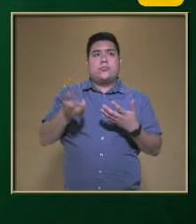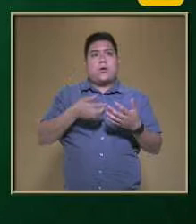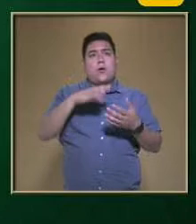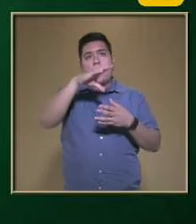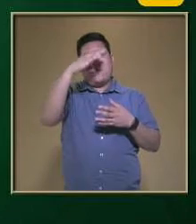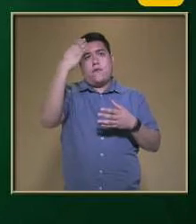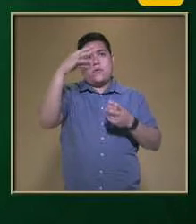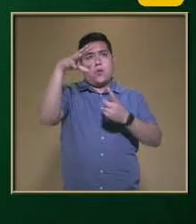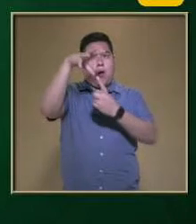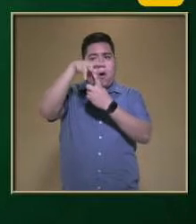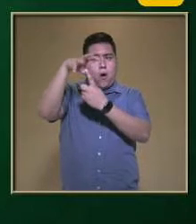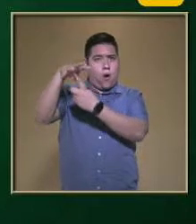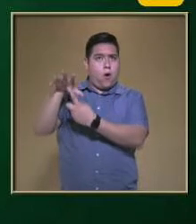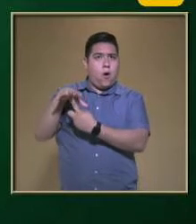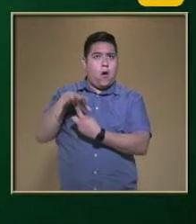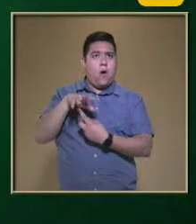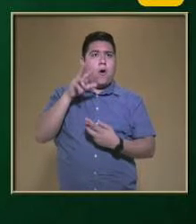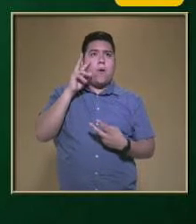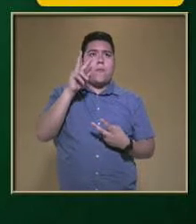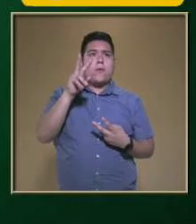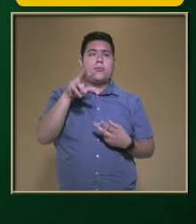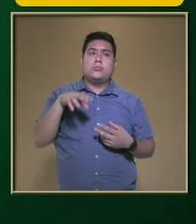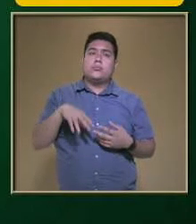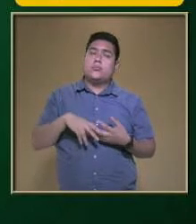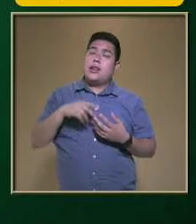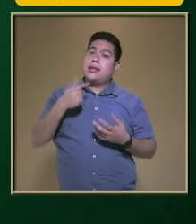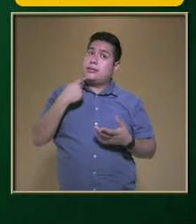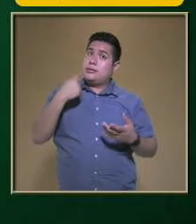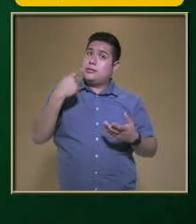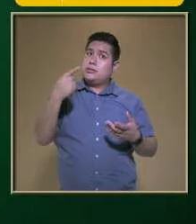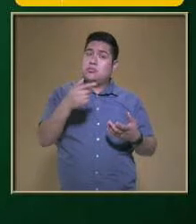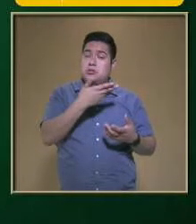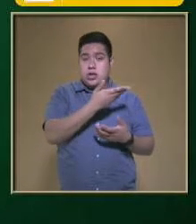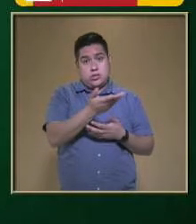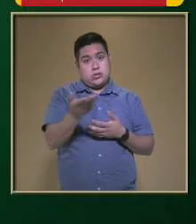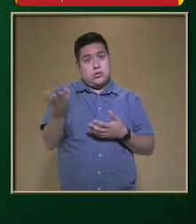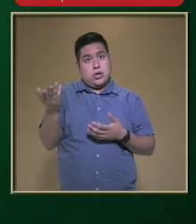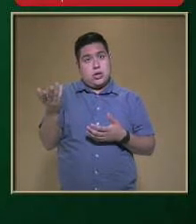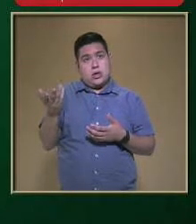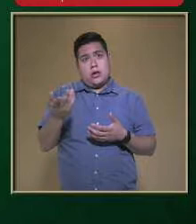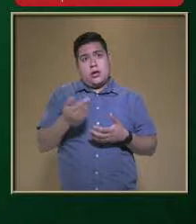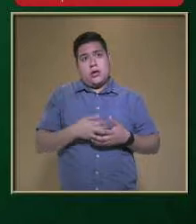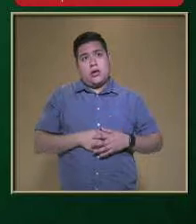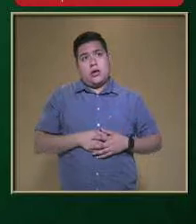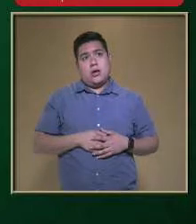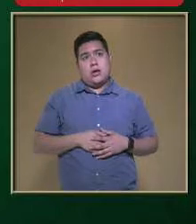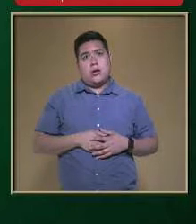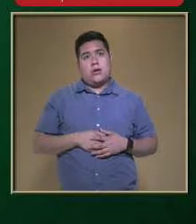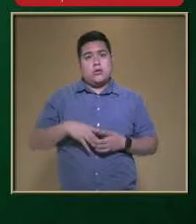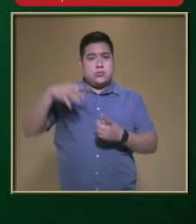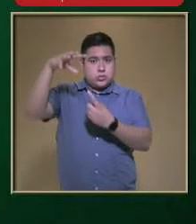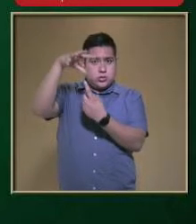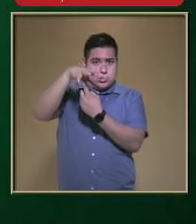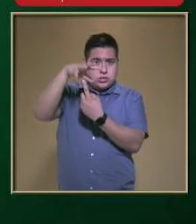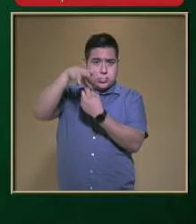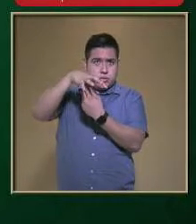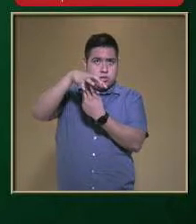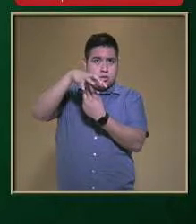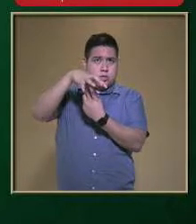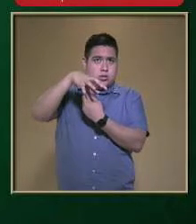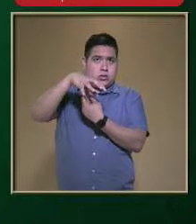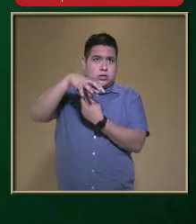Algunos hongos Por cierto Les comentamos Que si a ustedes Están familiarizados Con los champiñones Que son un tipo De hongos